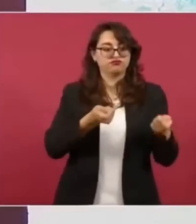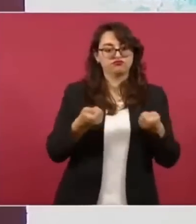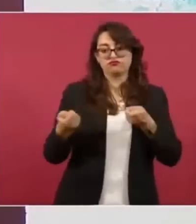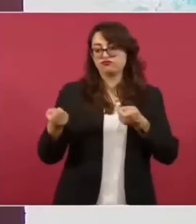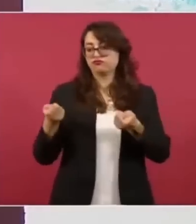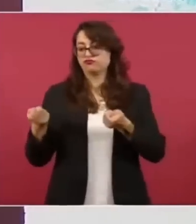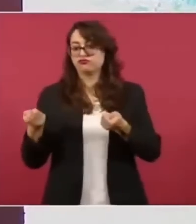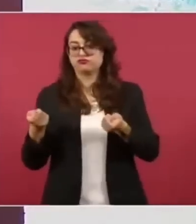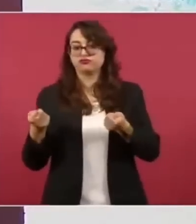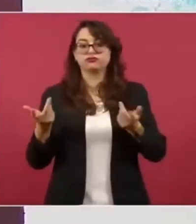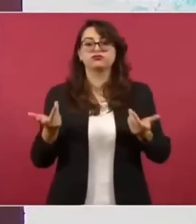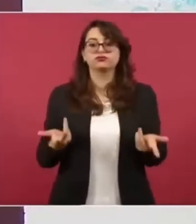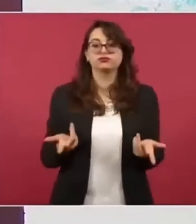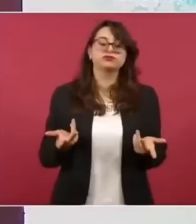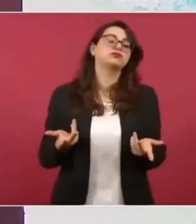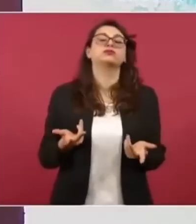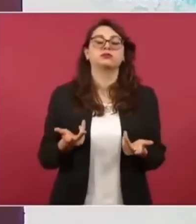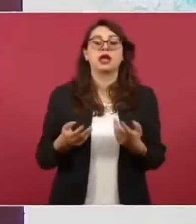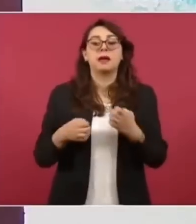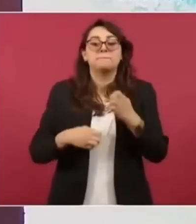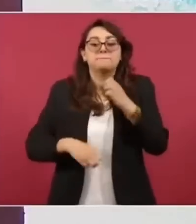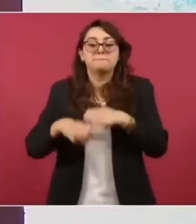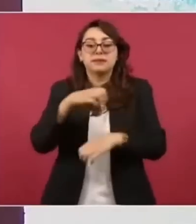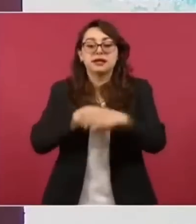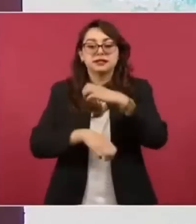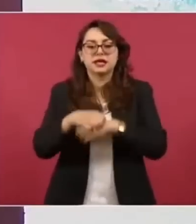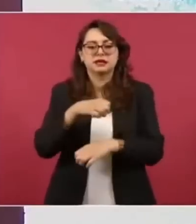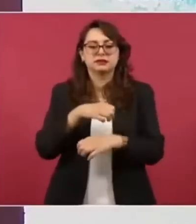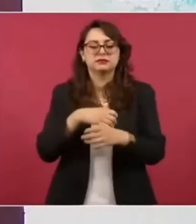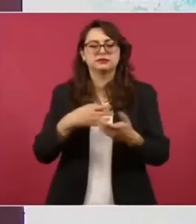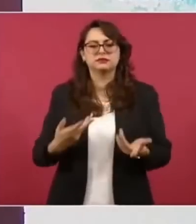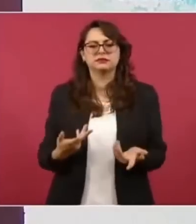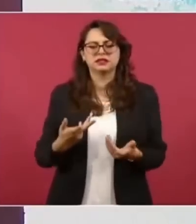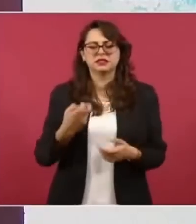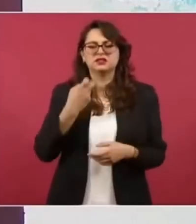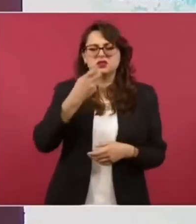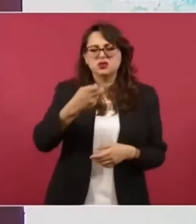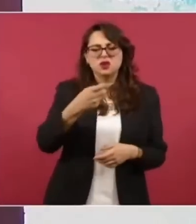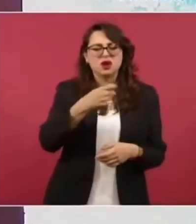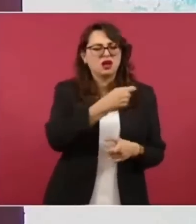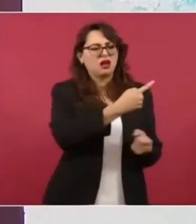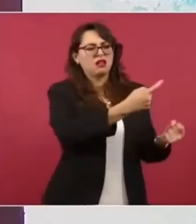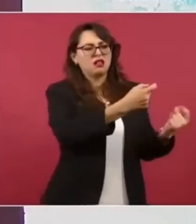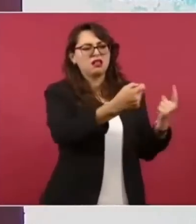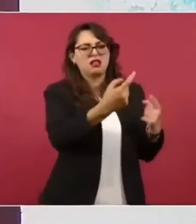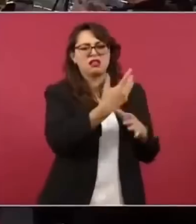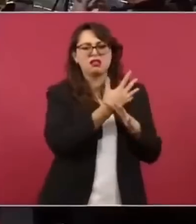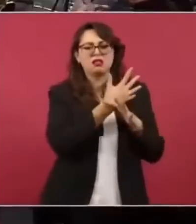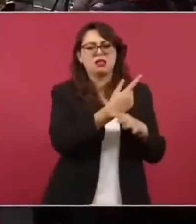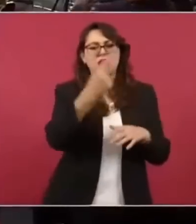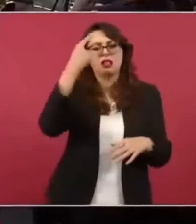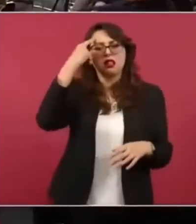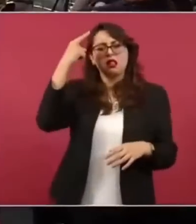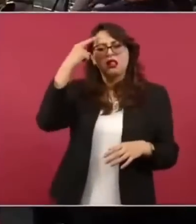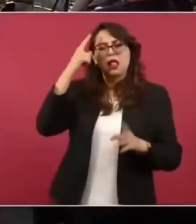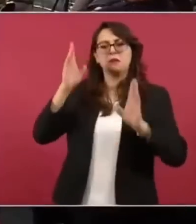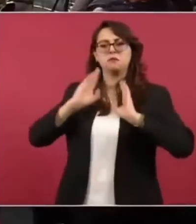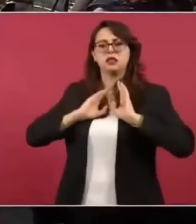no tiene nada que ver con la militarización que piensan una cosa es la defensa